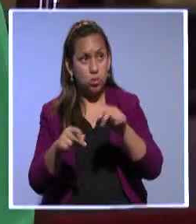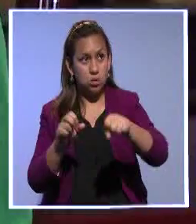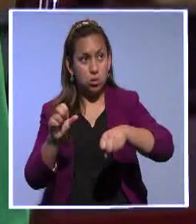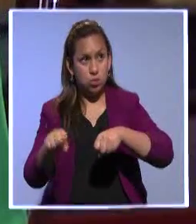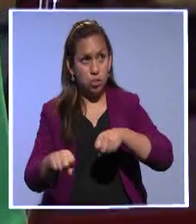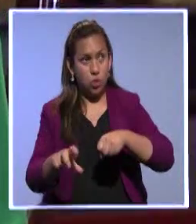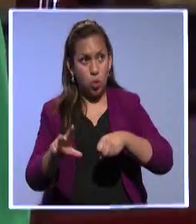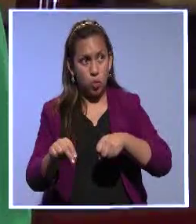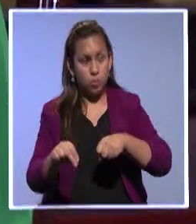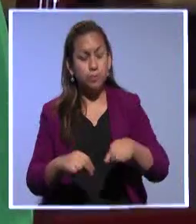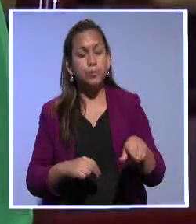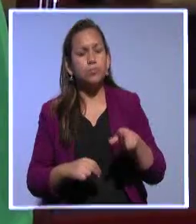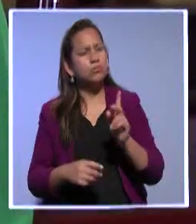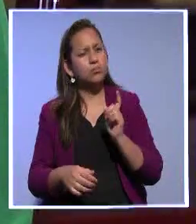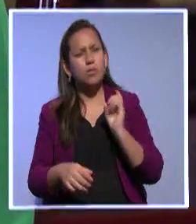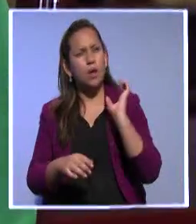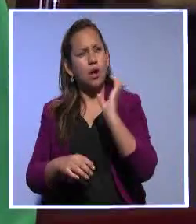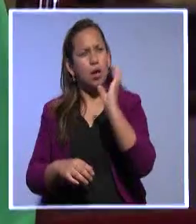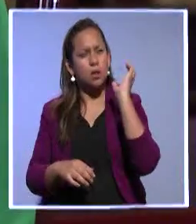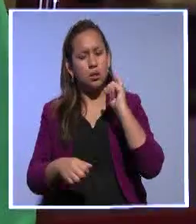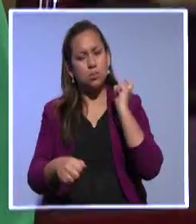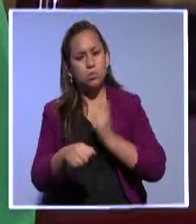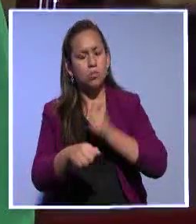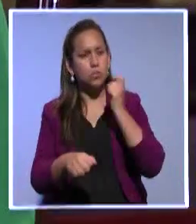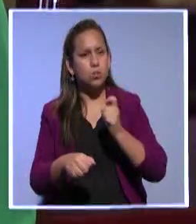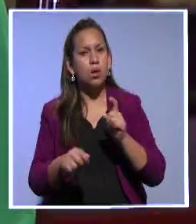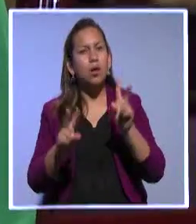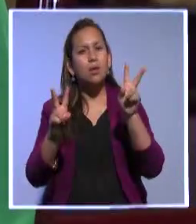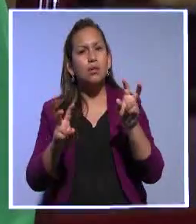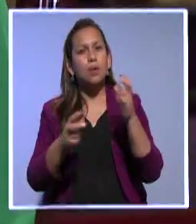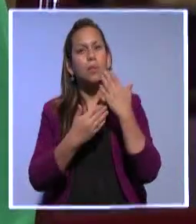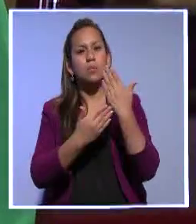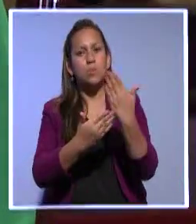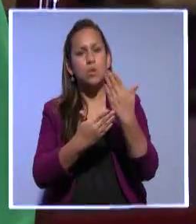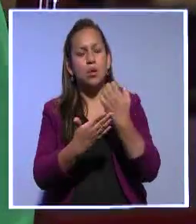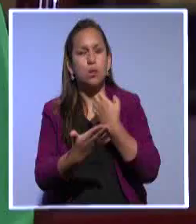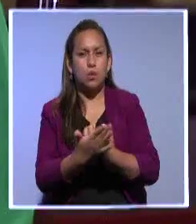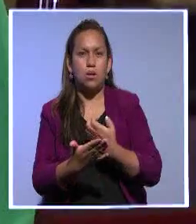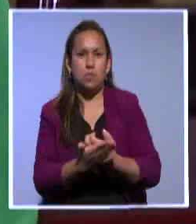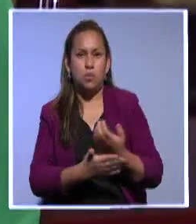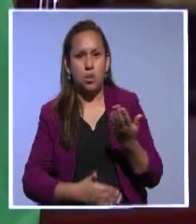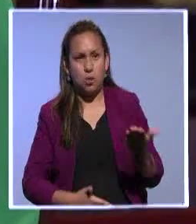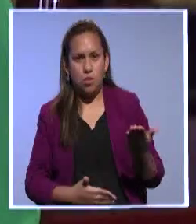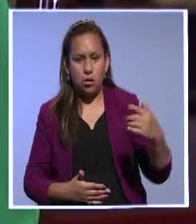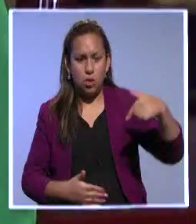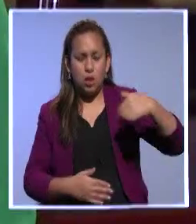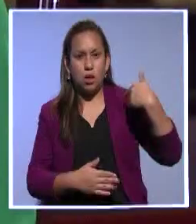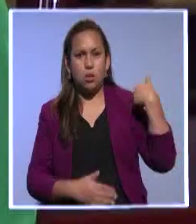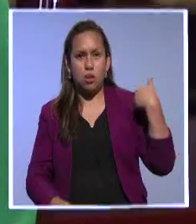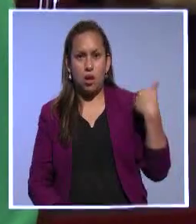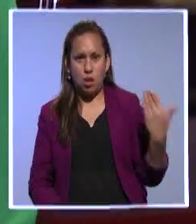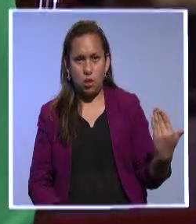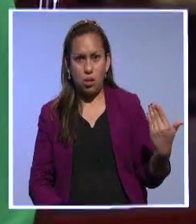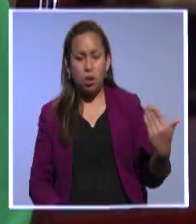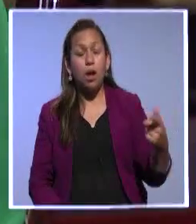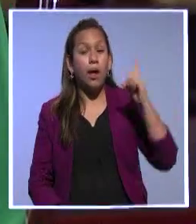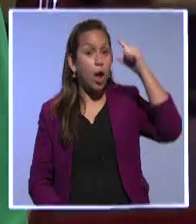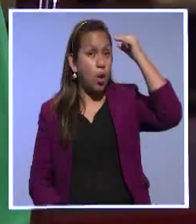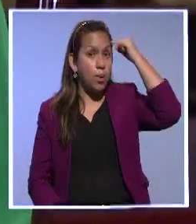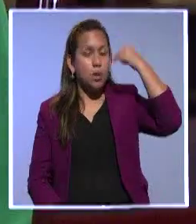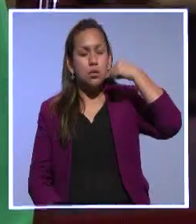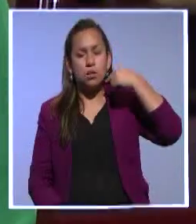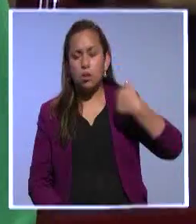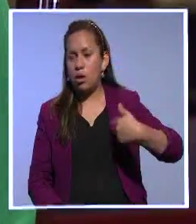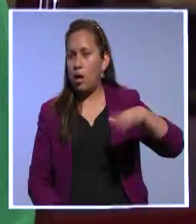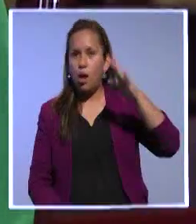una de las críticas puntuales tiene que ver con el manejo económico, con el modelo económico. Ya hemos escuchado desde el gobierno que muchas